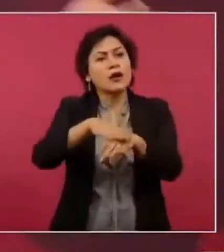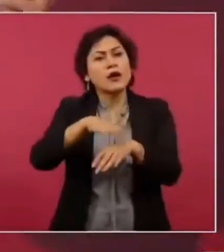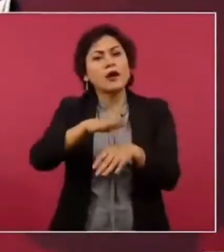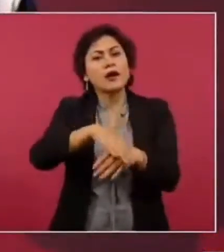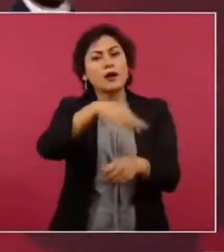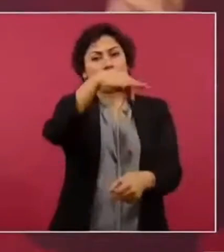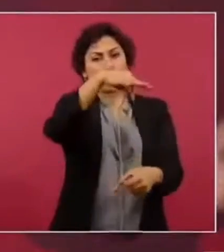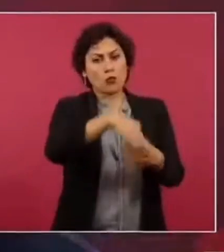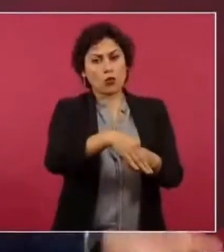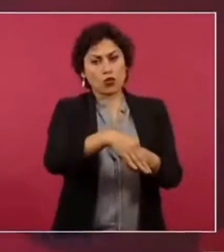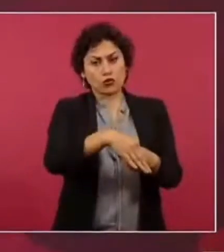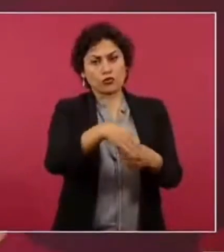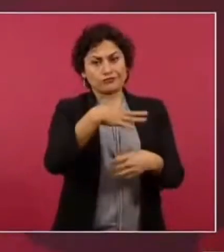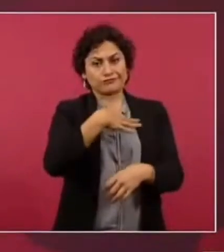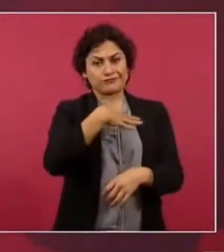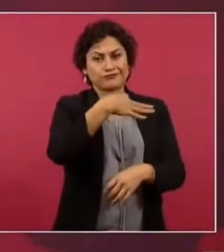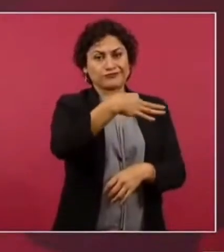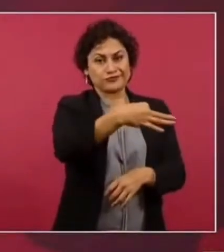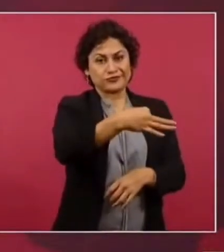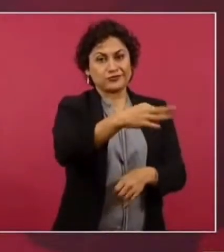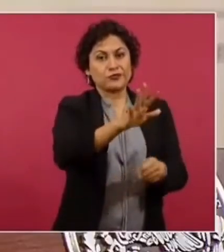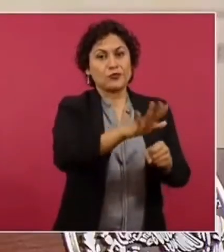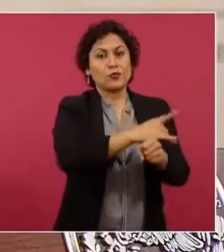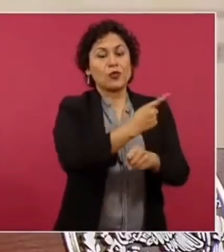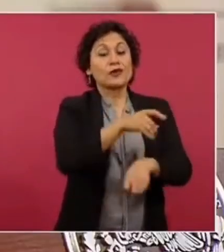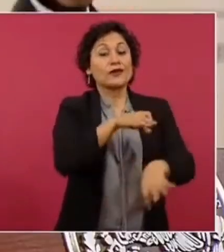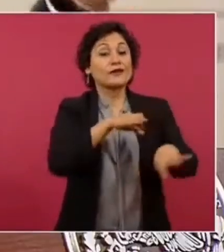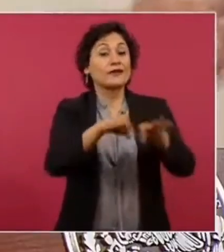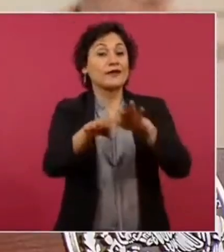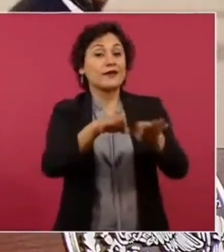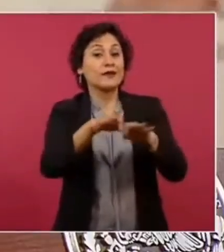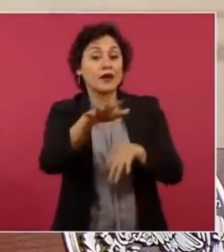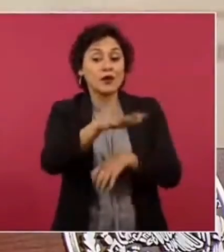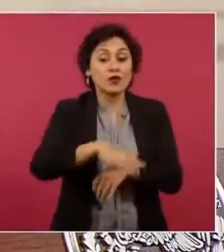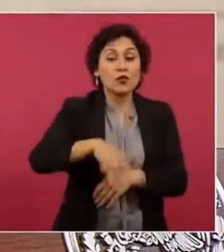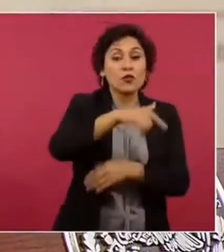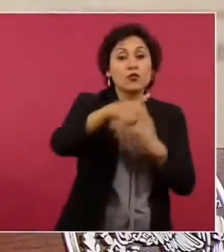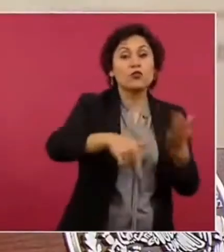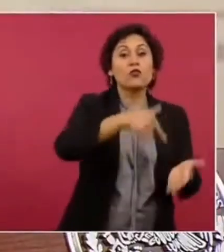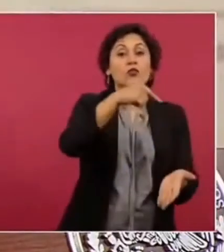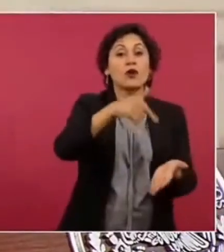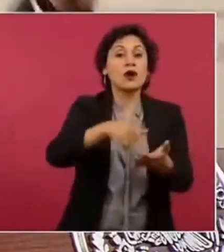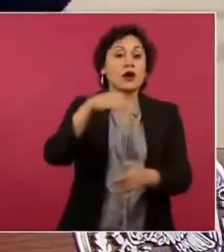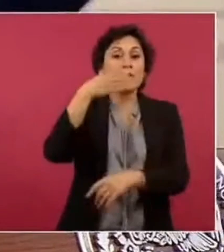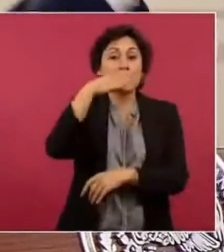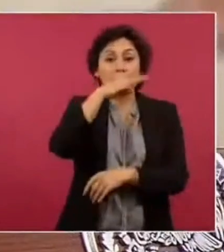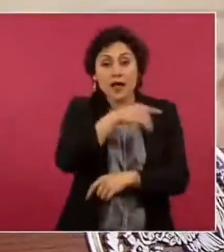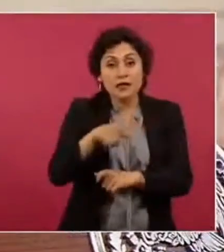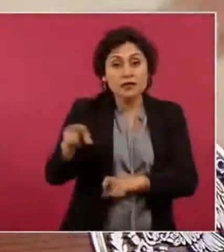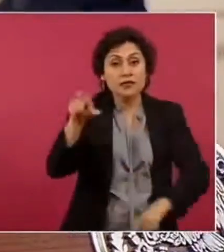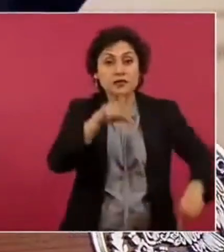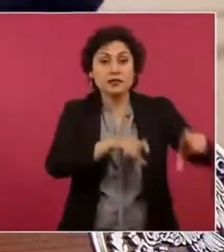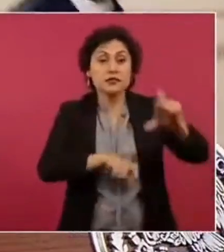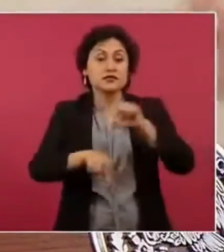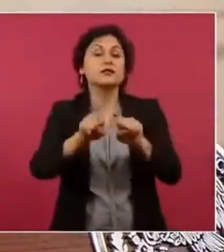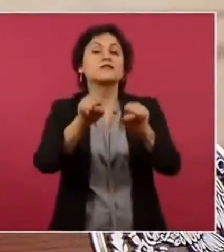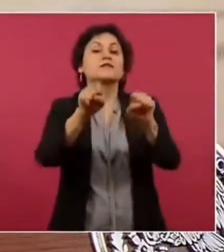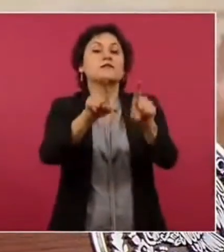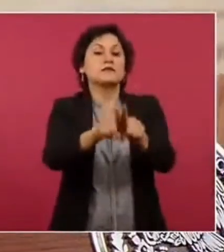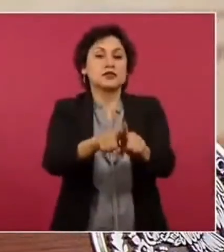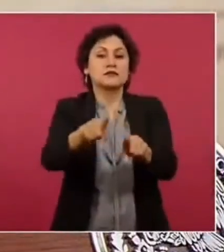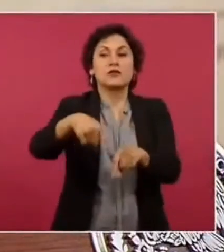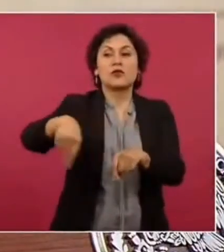se produce maíz y reciben apoyo de las asociaciones de